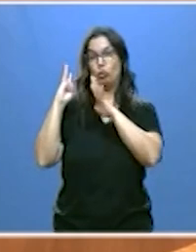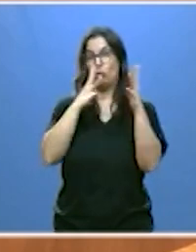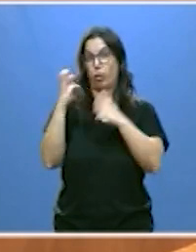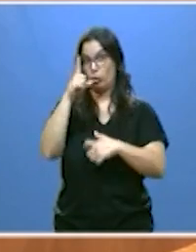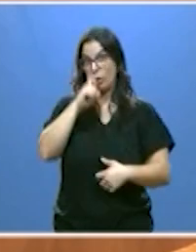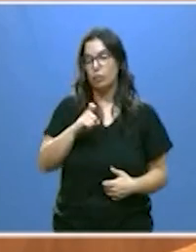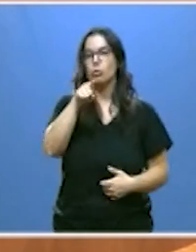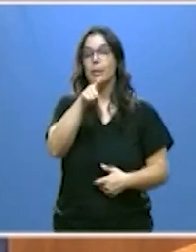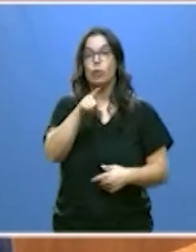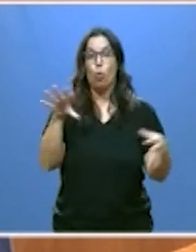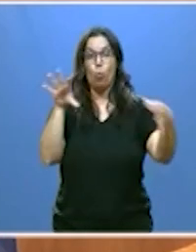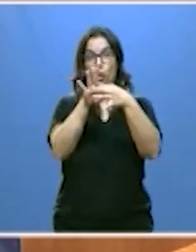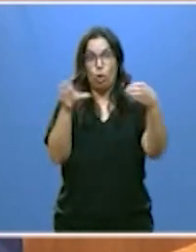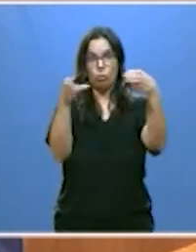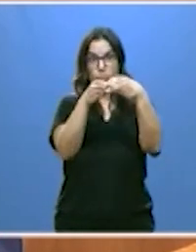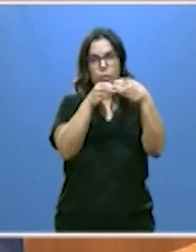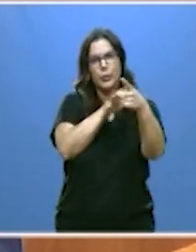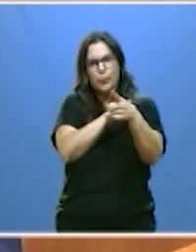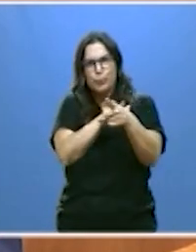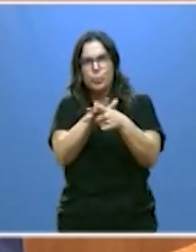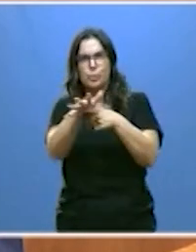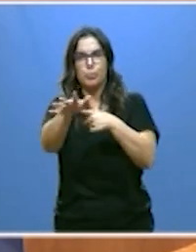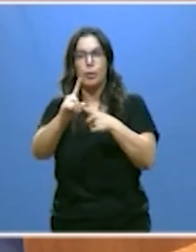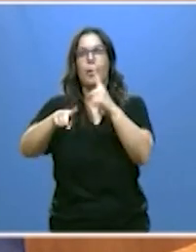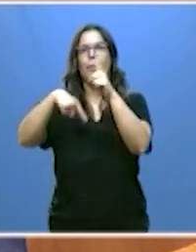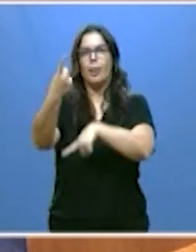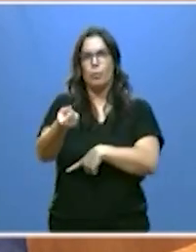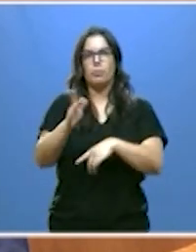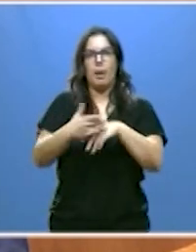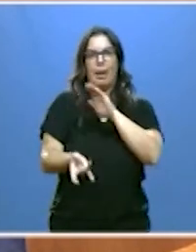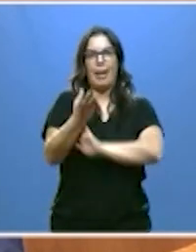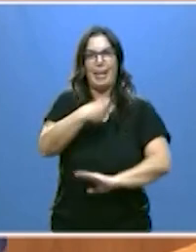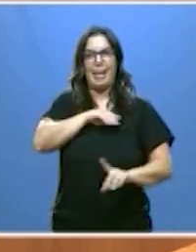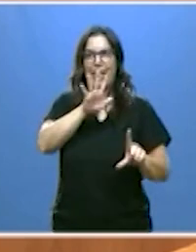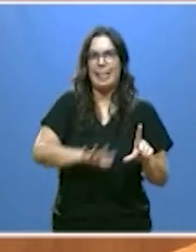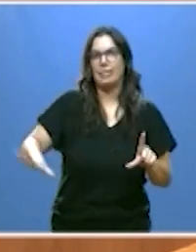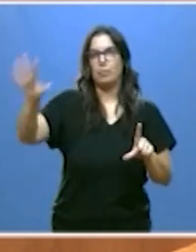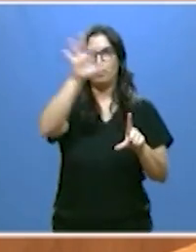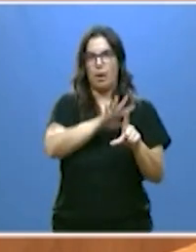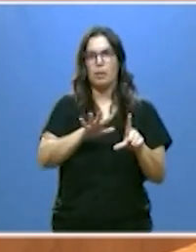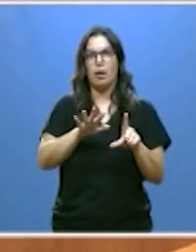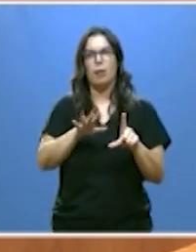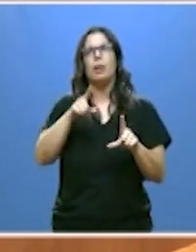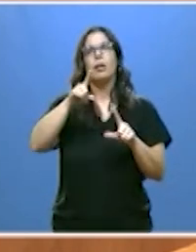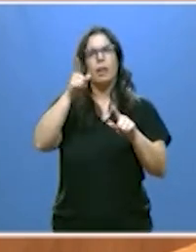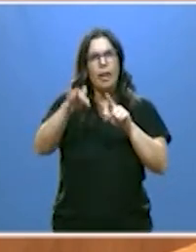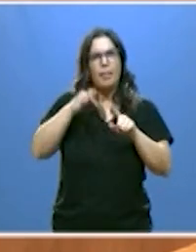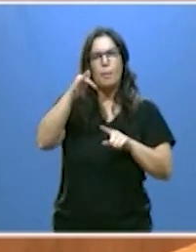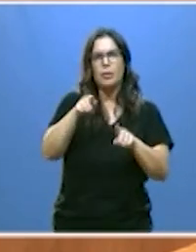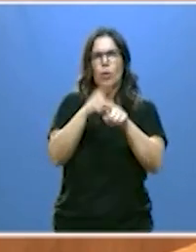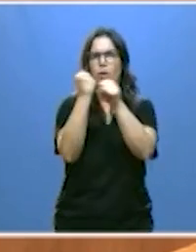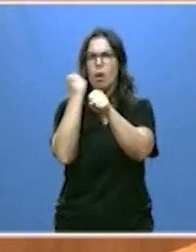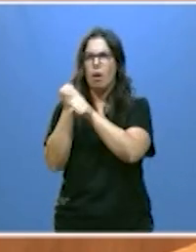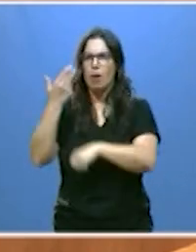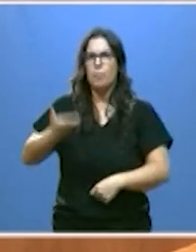decisivamente a la conformación de lo que luego sería España y nos embarcó en empresas de trascendencia universal.